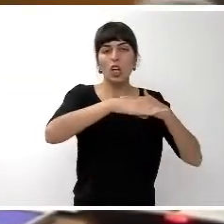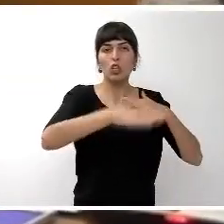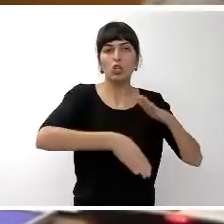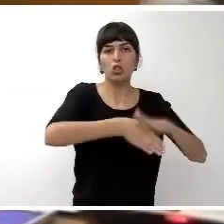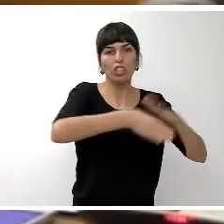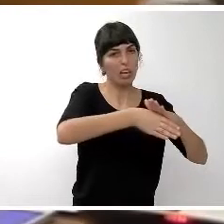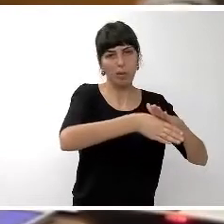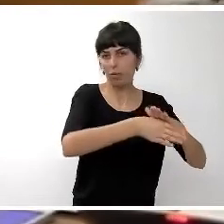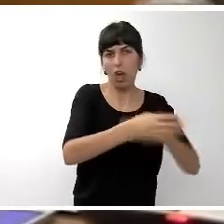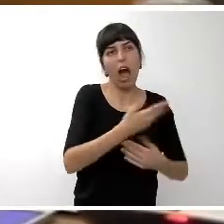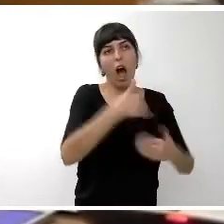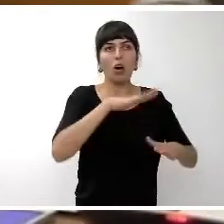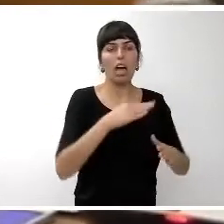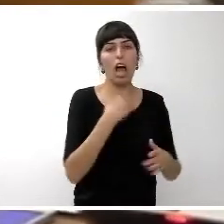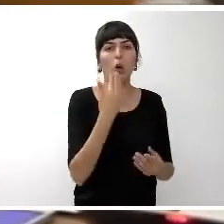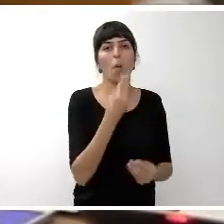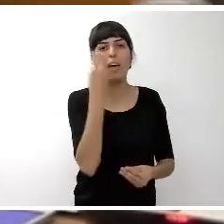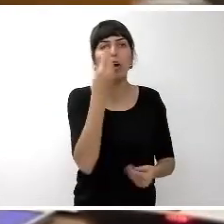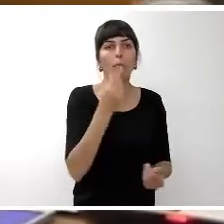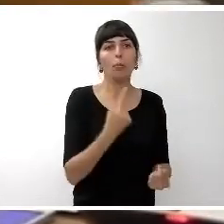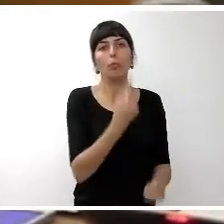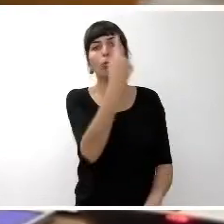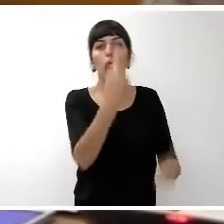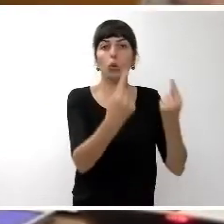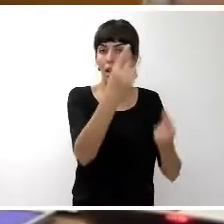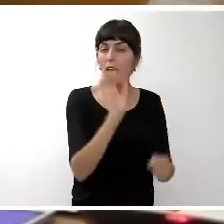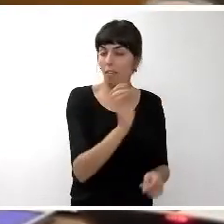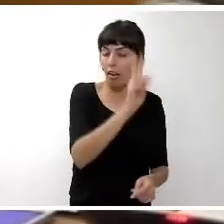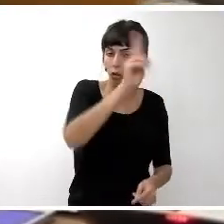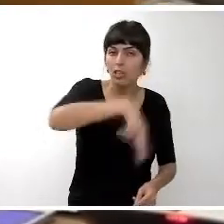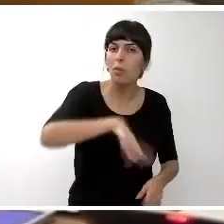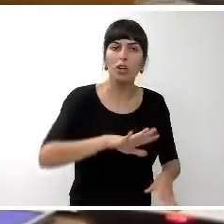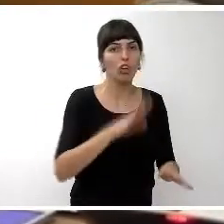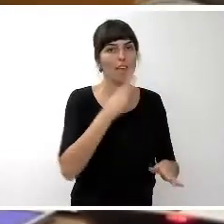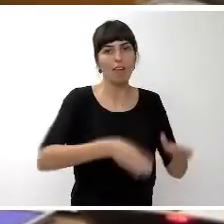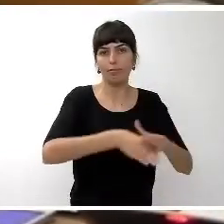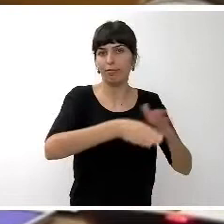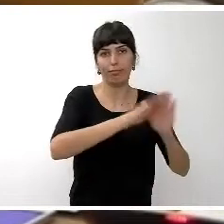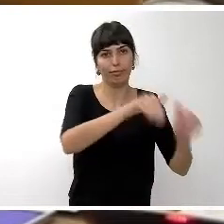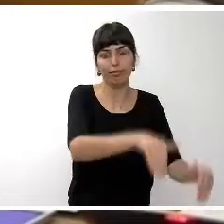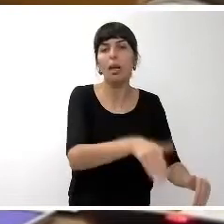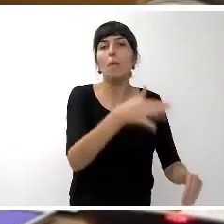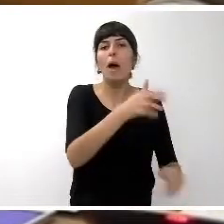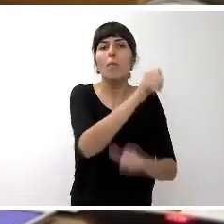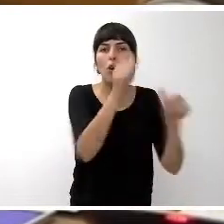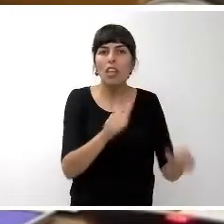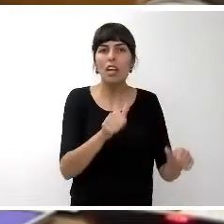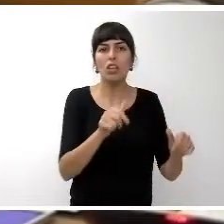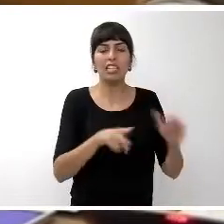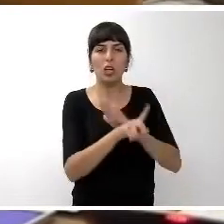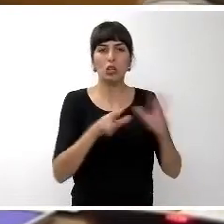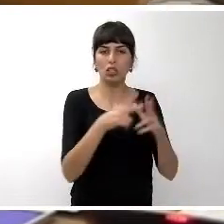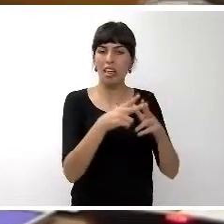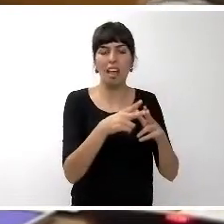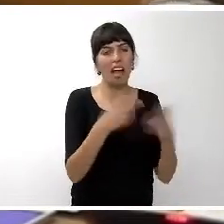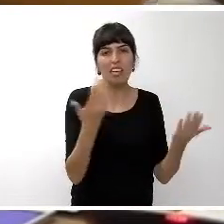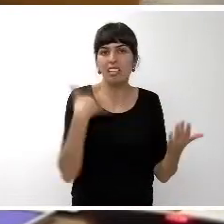de algunas mejoras puntuales que también no tenemos ningún problema en reconocer y un modelo de desarrollo y de sociedad decadente y caduco